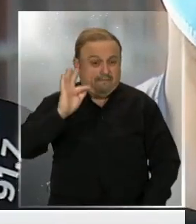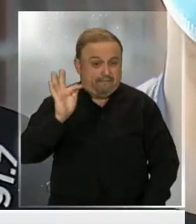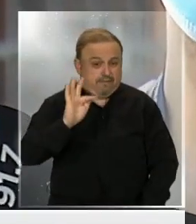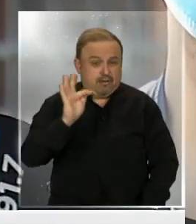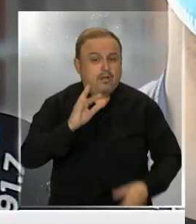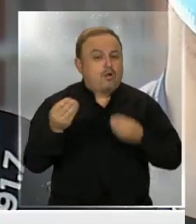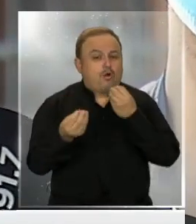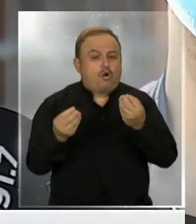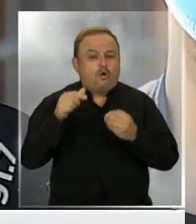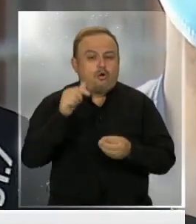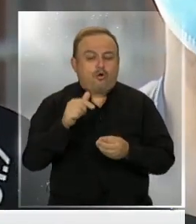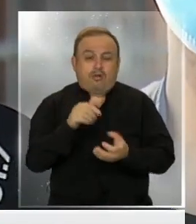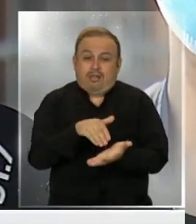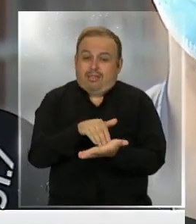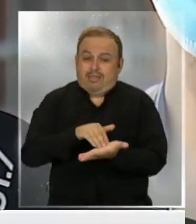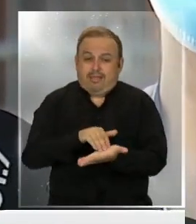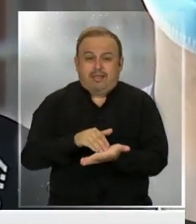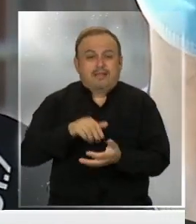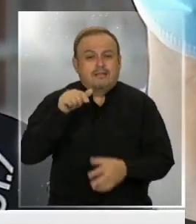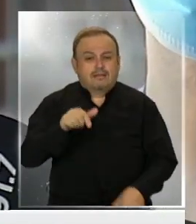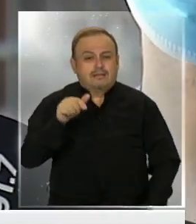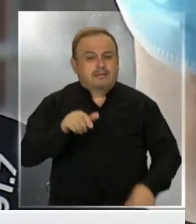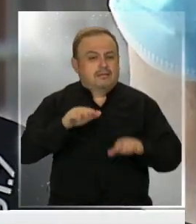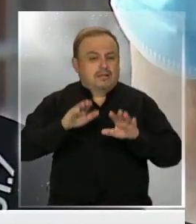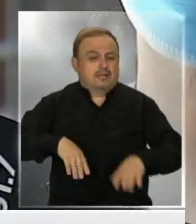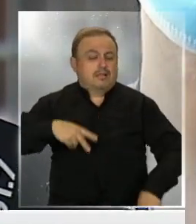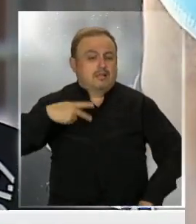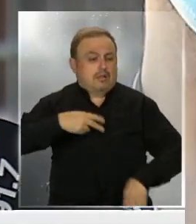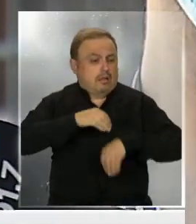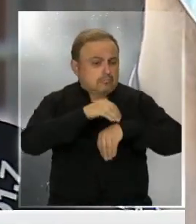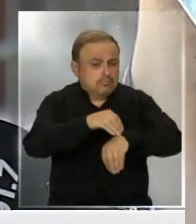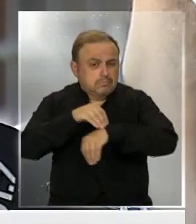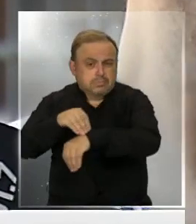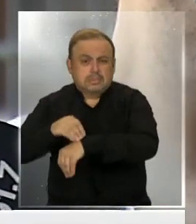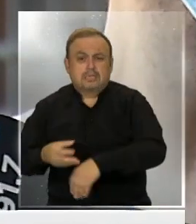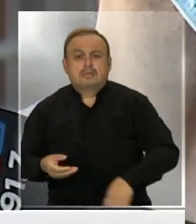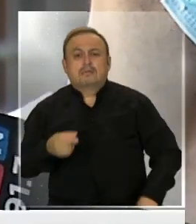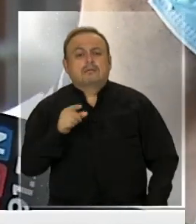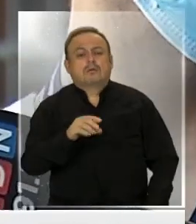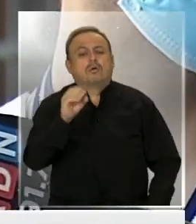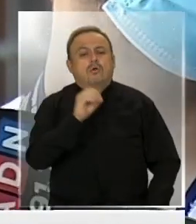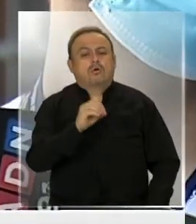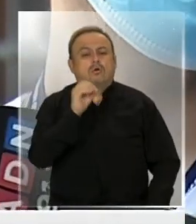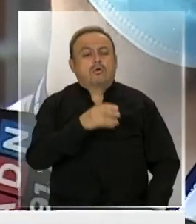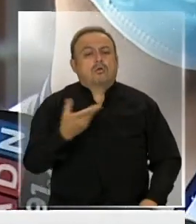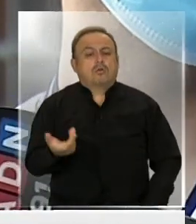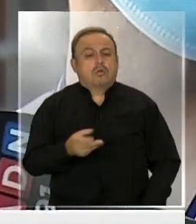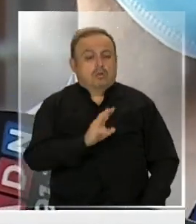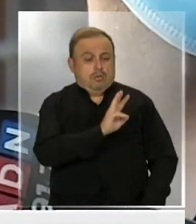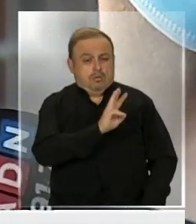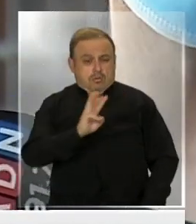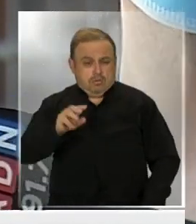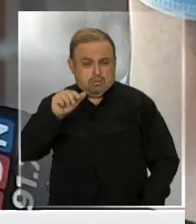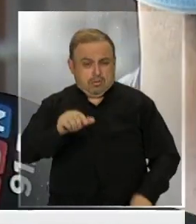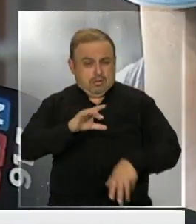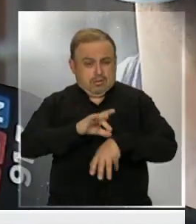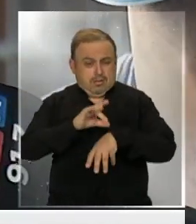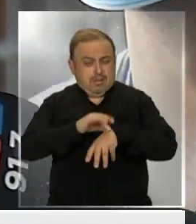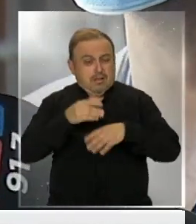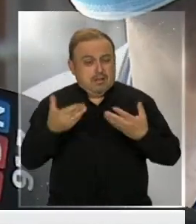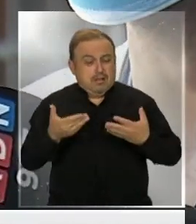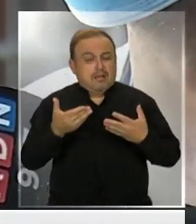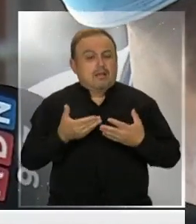cómo tuvimos falencias con las propias notificaciones de las personas o la plataforma que hoy día está funcionando